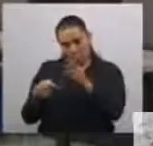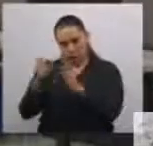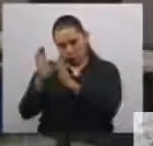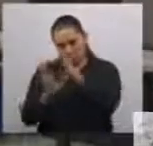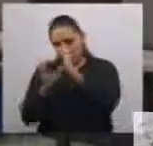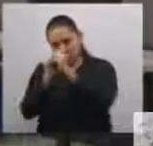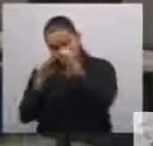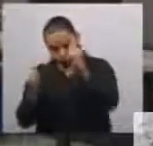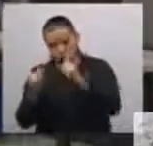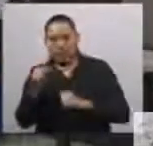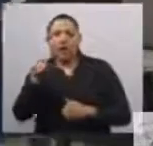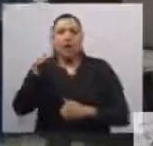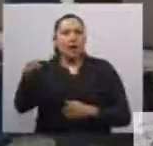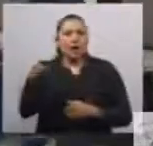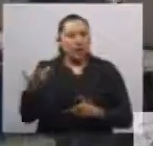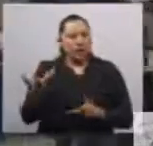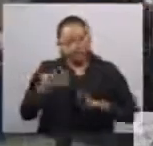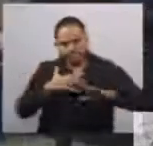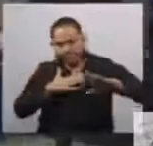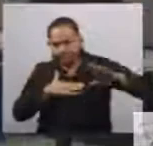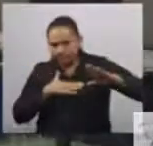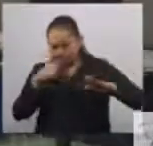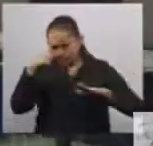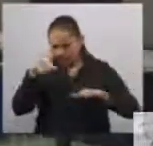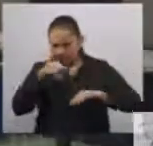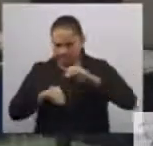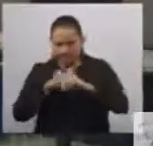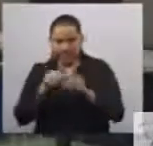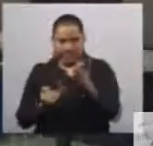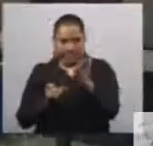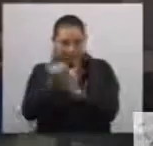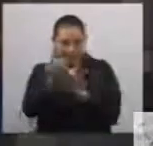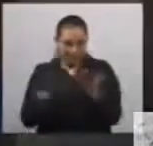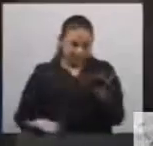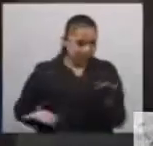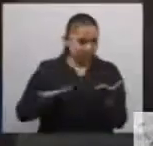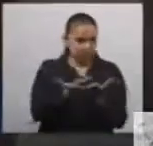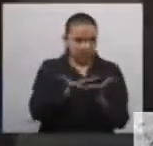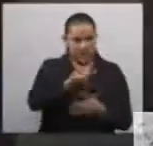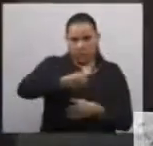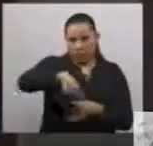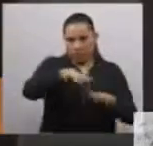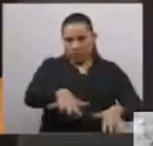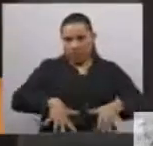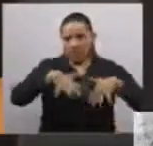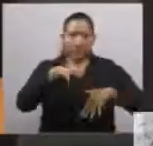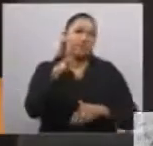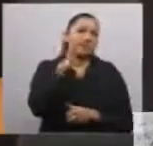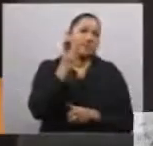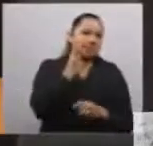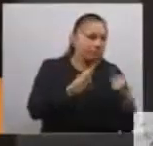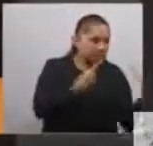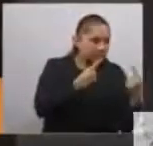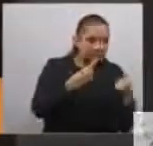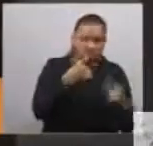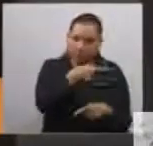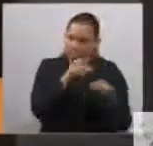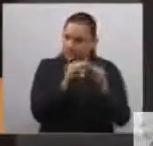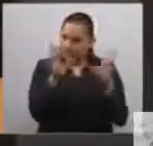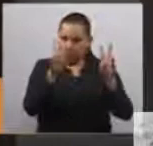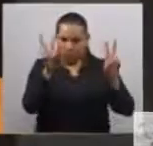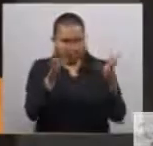por su compromiso para traer este dictamen al Pleno de la Cámara de Diputados, que sin duda es trascendental. Y, por supuesto,